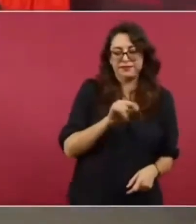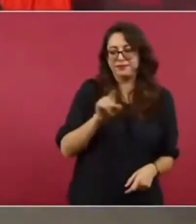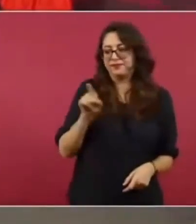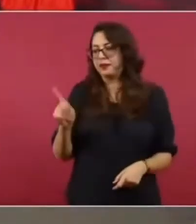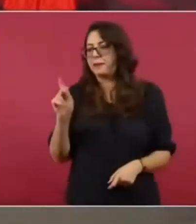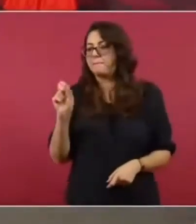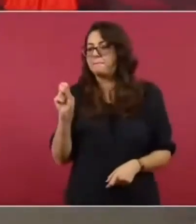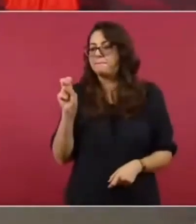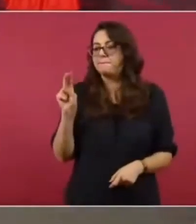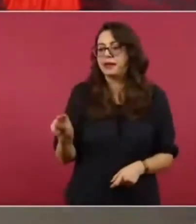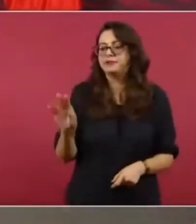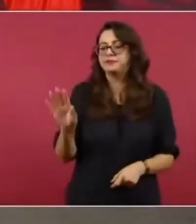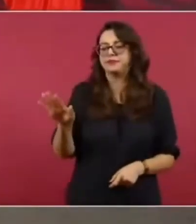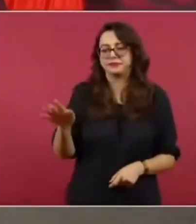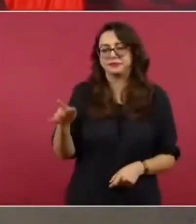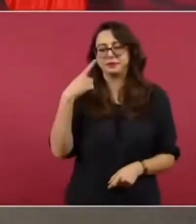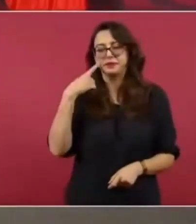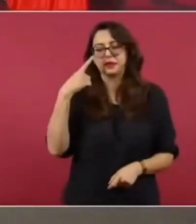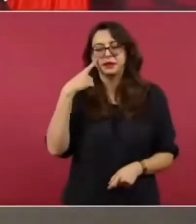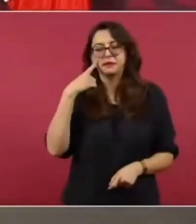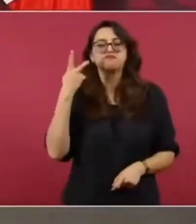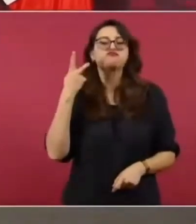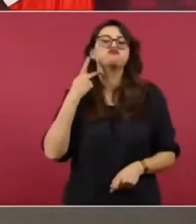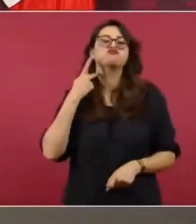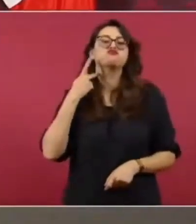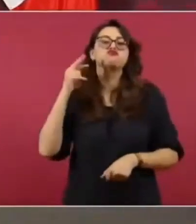a un abogado panista